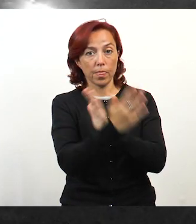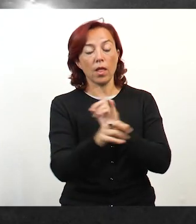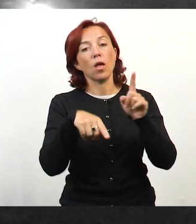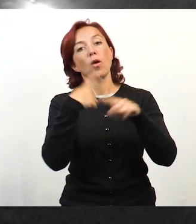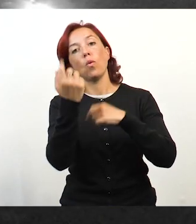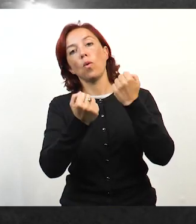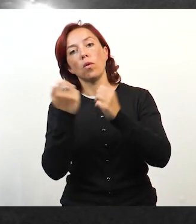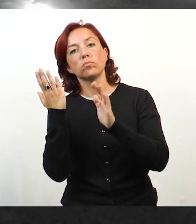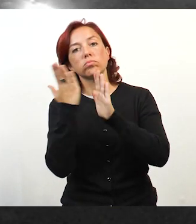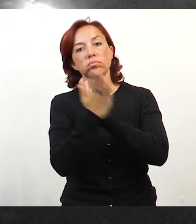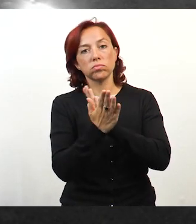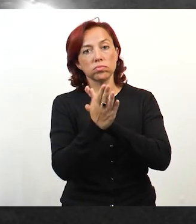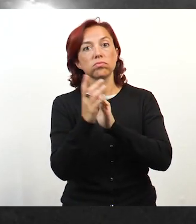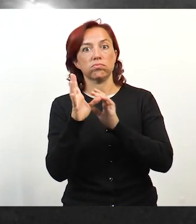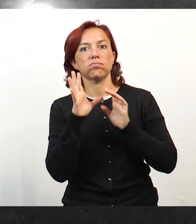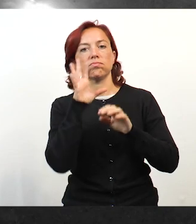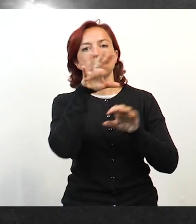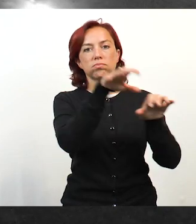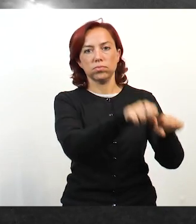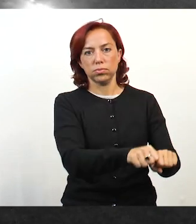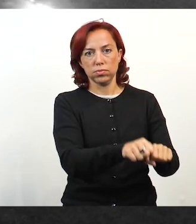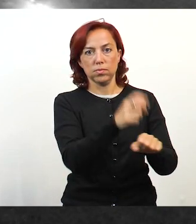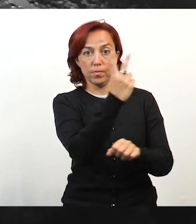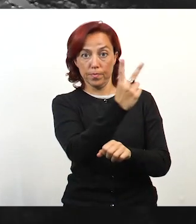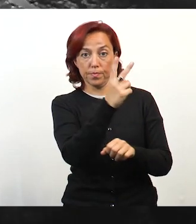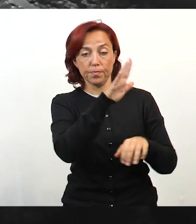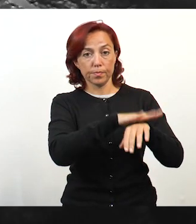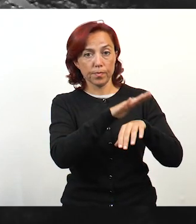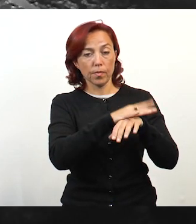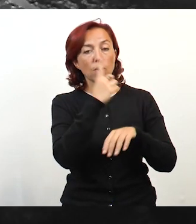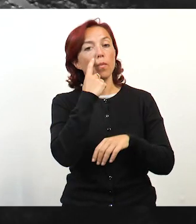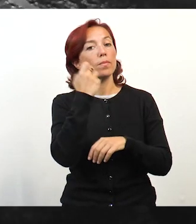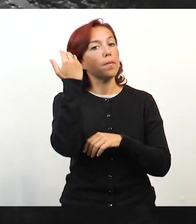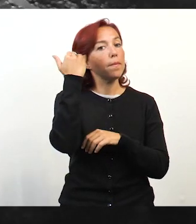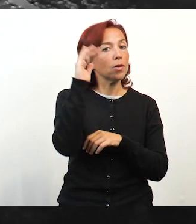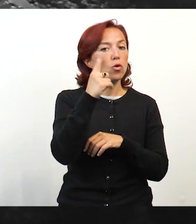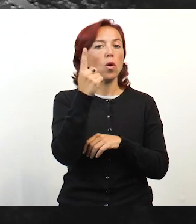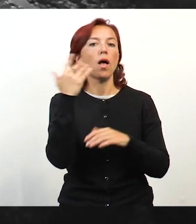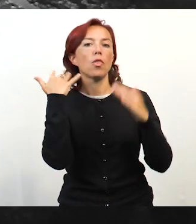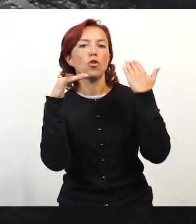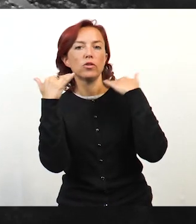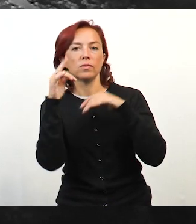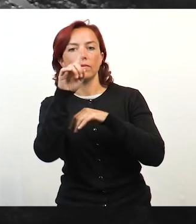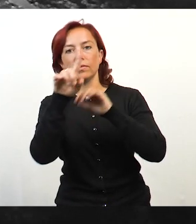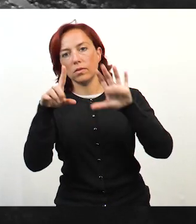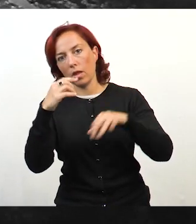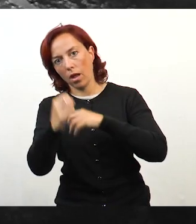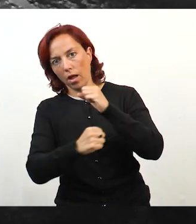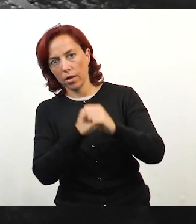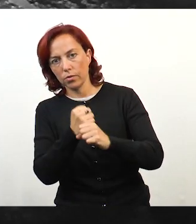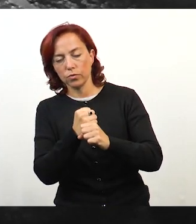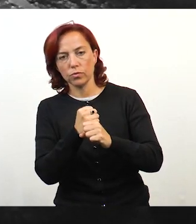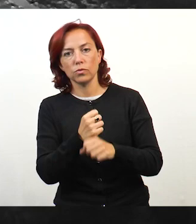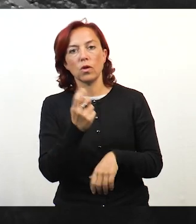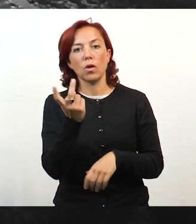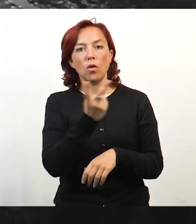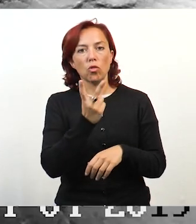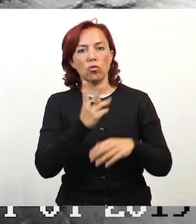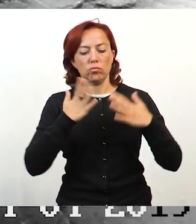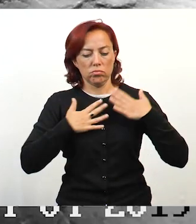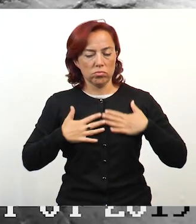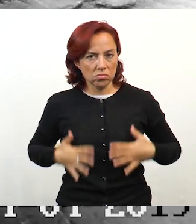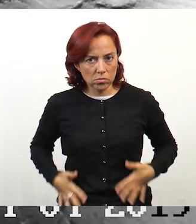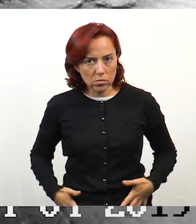Con apoyo de otro móvil que arribó al lugar, se logró la detención de los dos implicados, un hombre mayor de edad y un adolescente de 17 años.